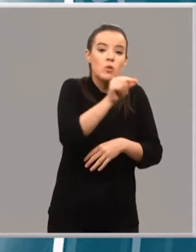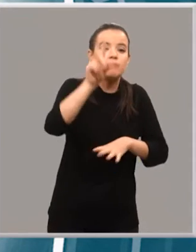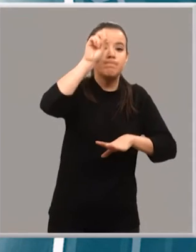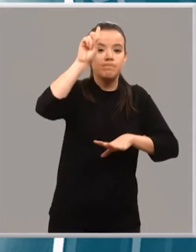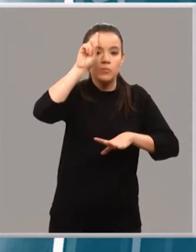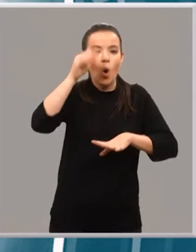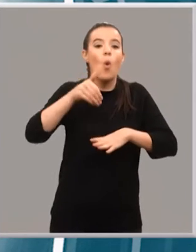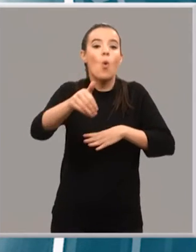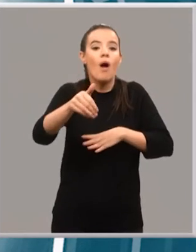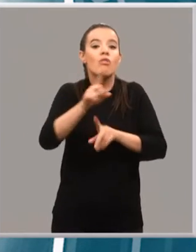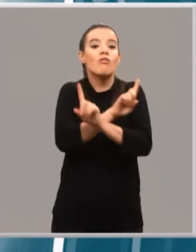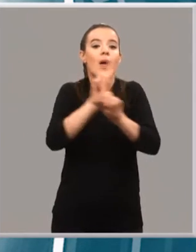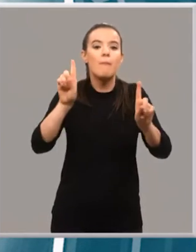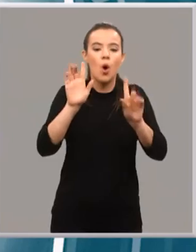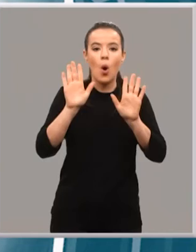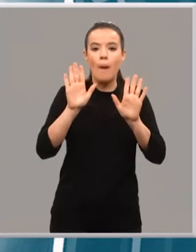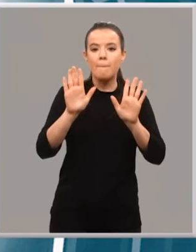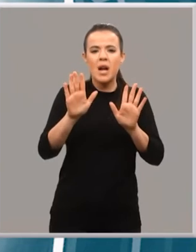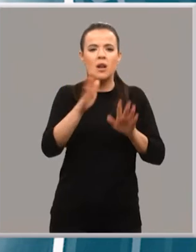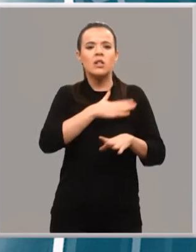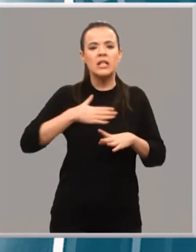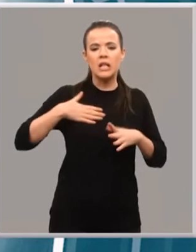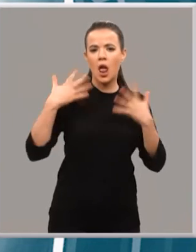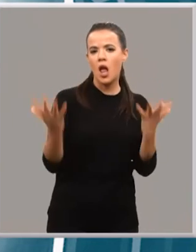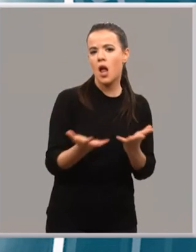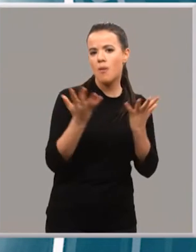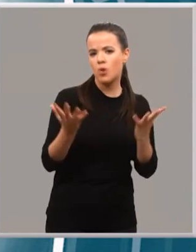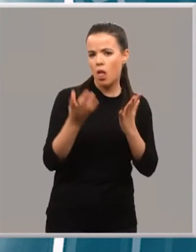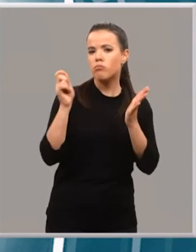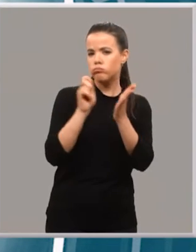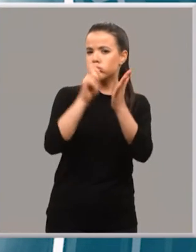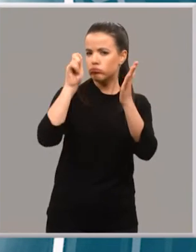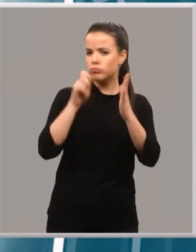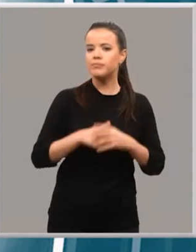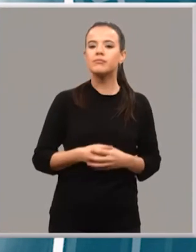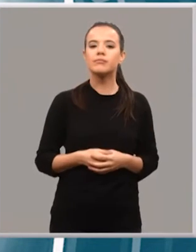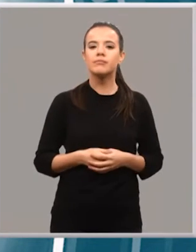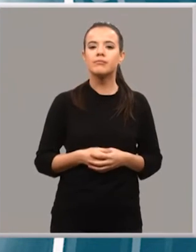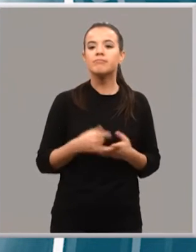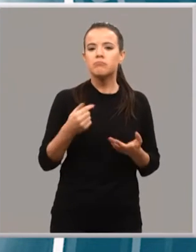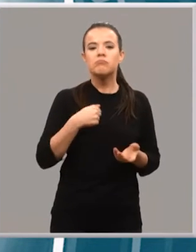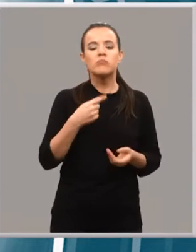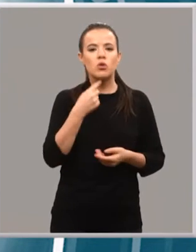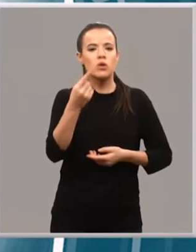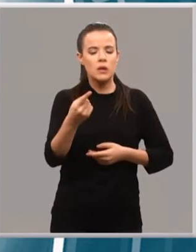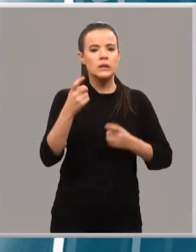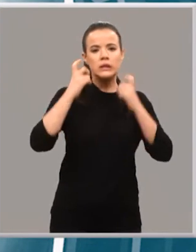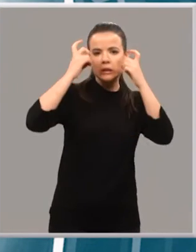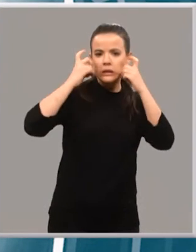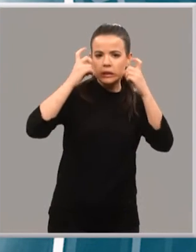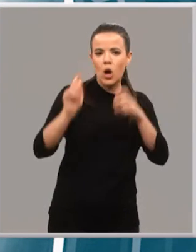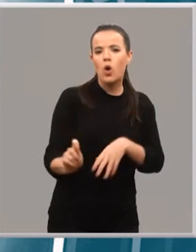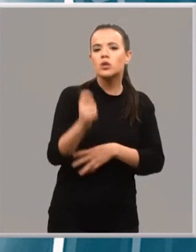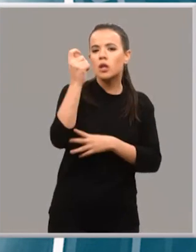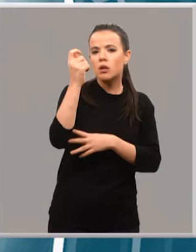de ejecución, desde el consistorio pretenden impulsarlo con rapidez. Y sí que les confieso que vamos a tratar de impulsarlo con cierta